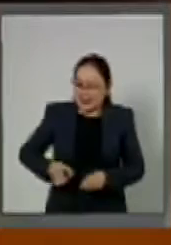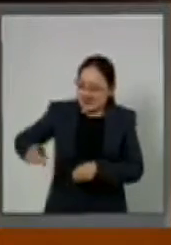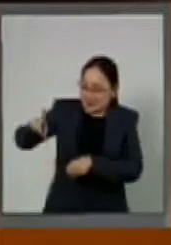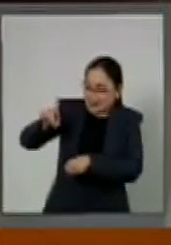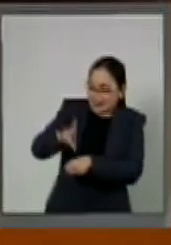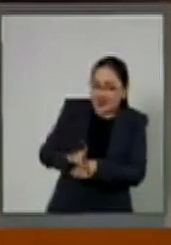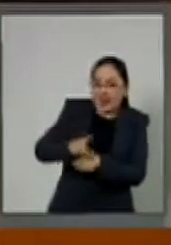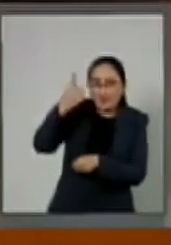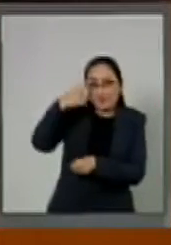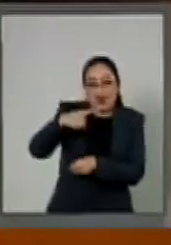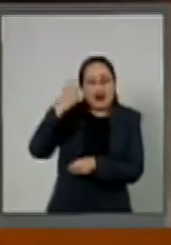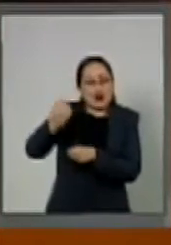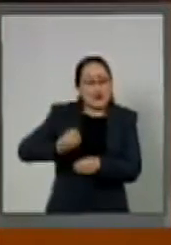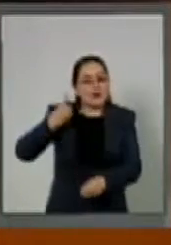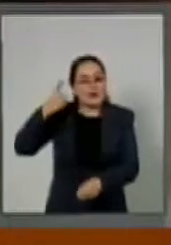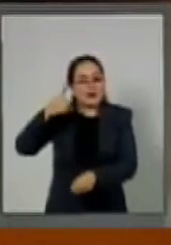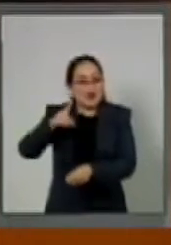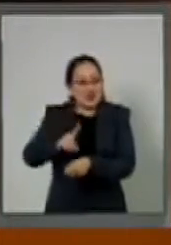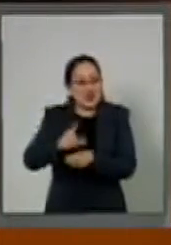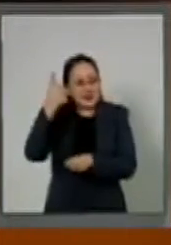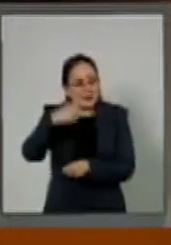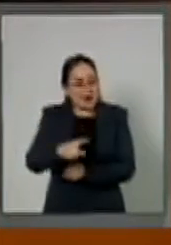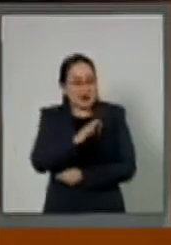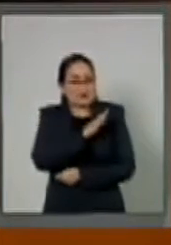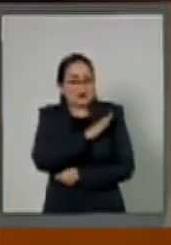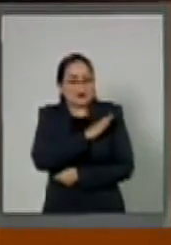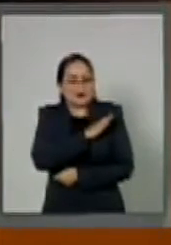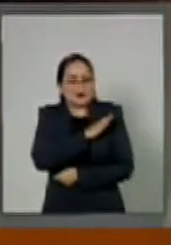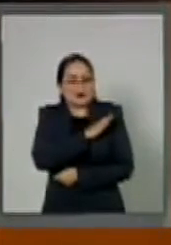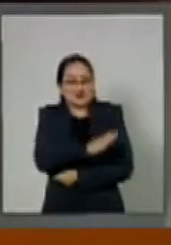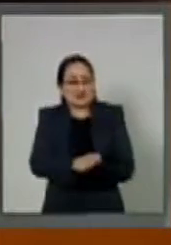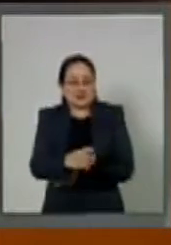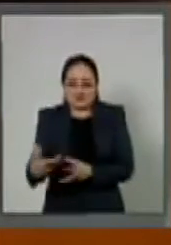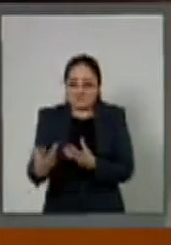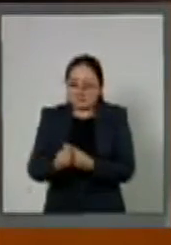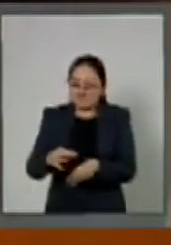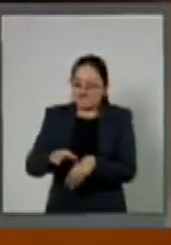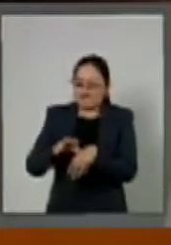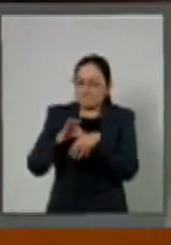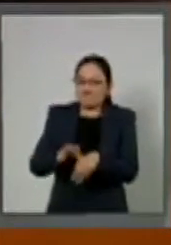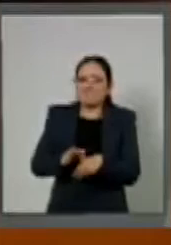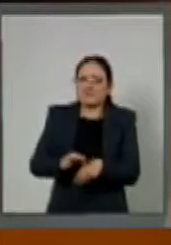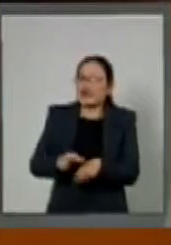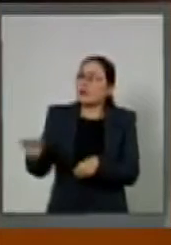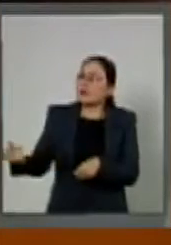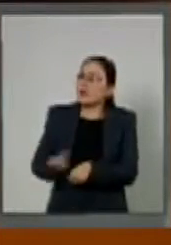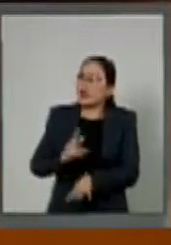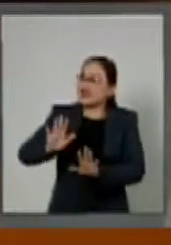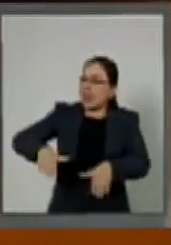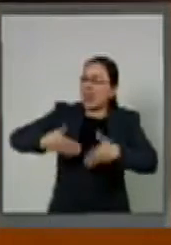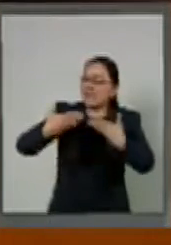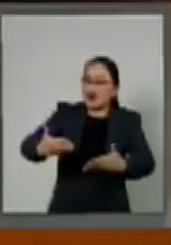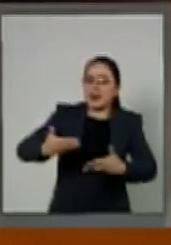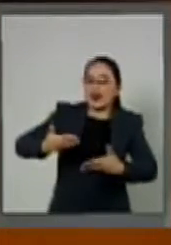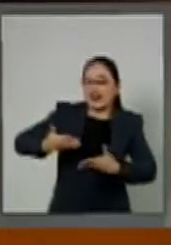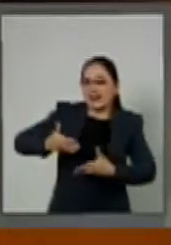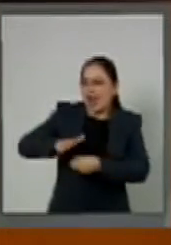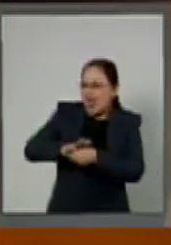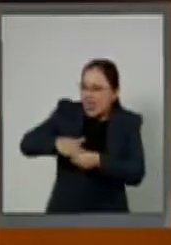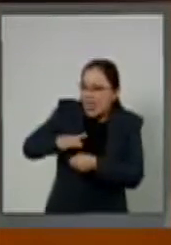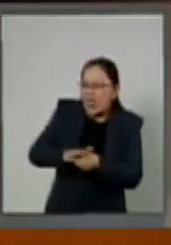posibilidad también de poder vivir el acoso, el maltrato,